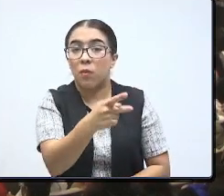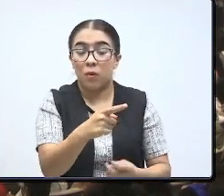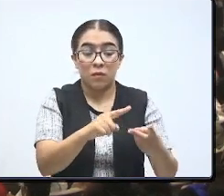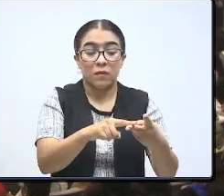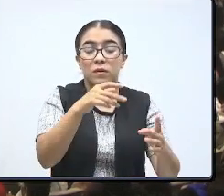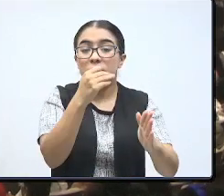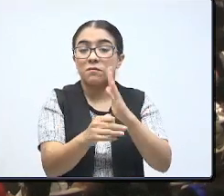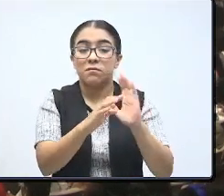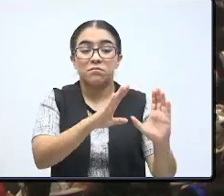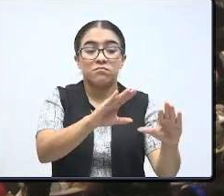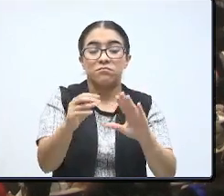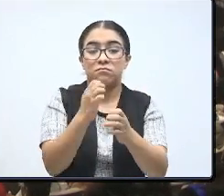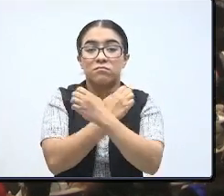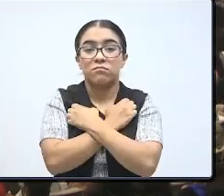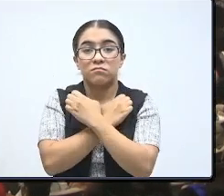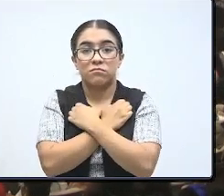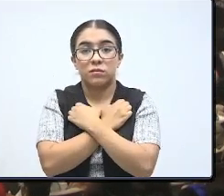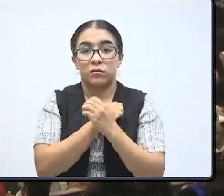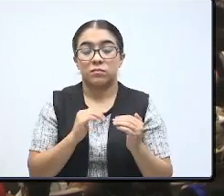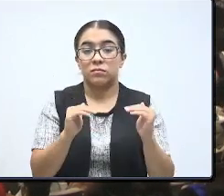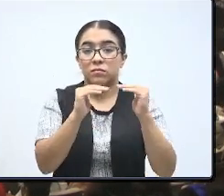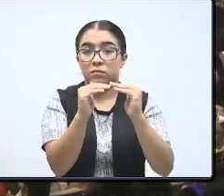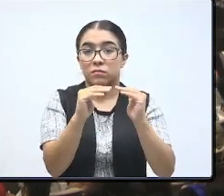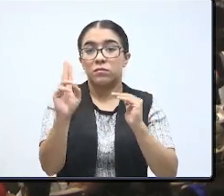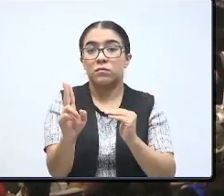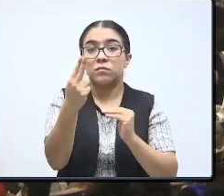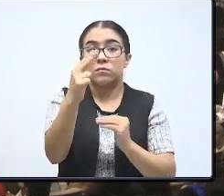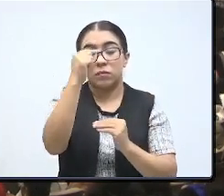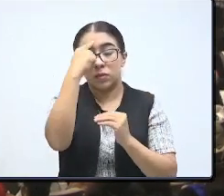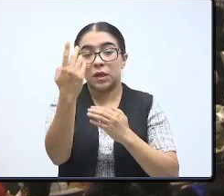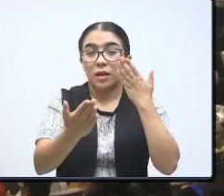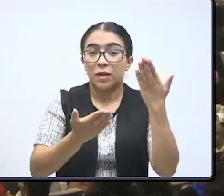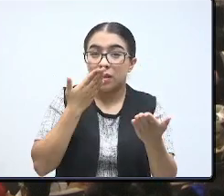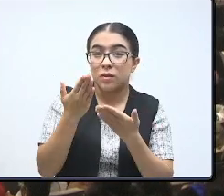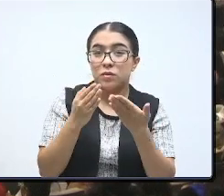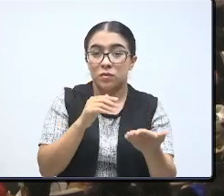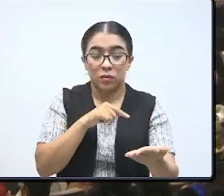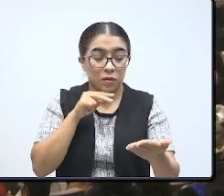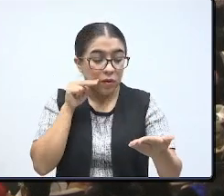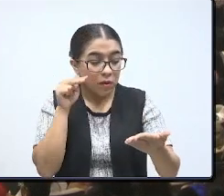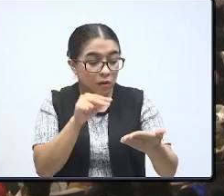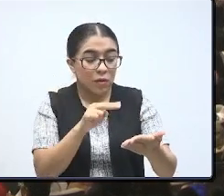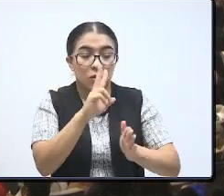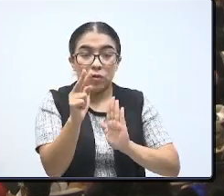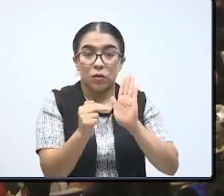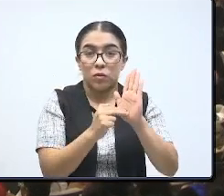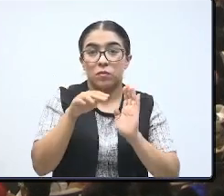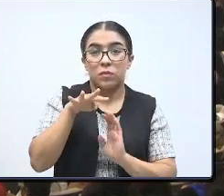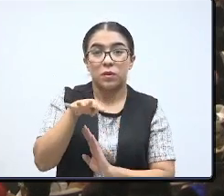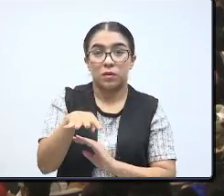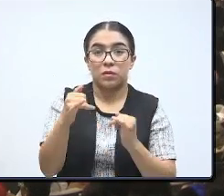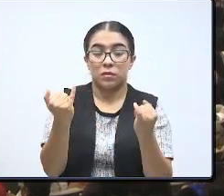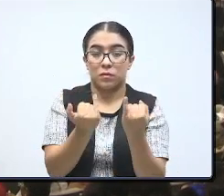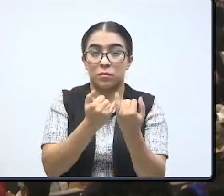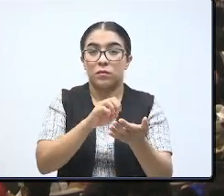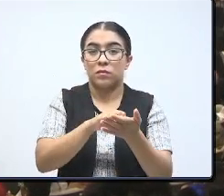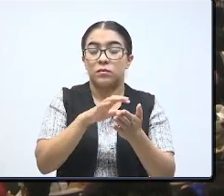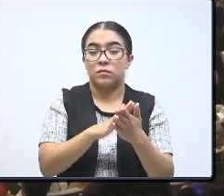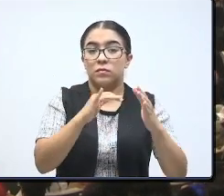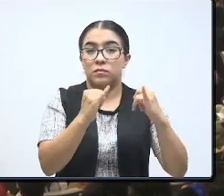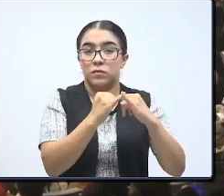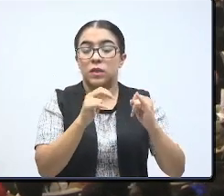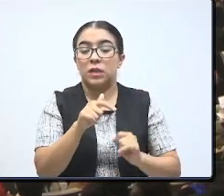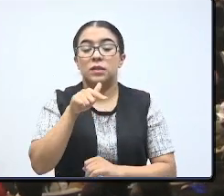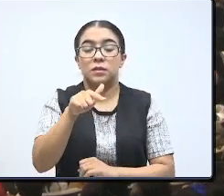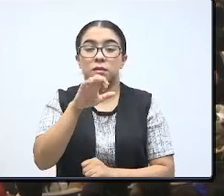la falta de educación superior. En un estudio realizado en el 2019, la institución reportó que el